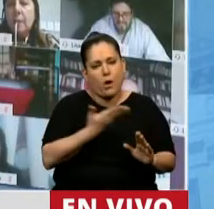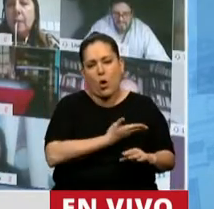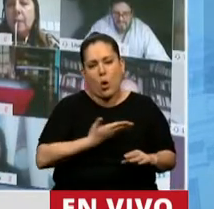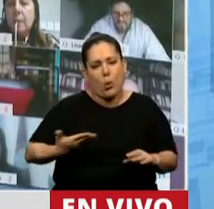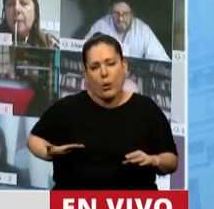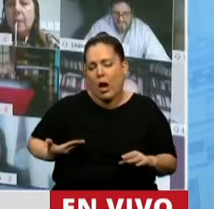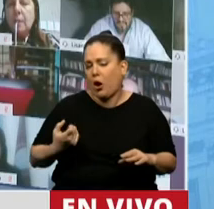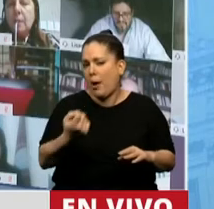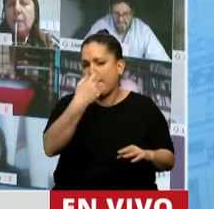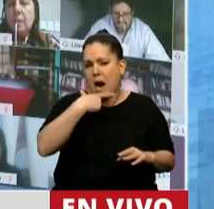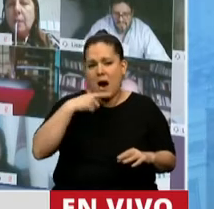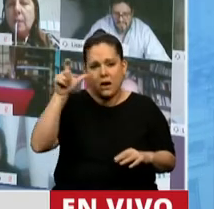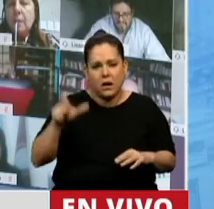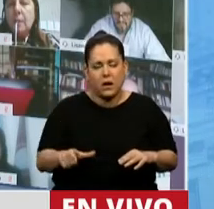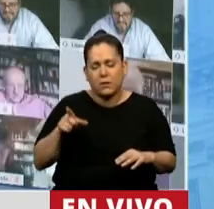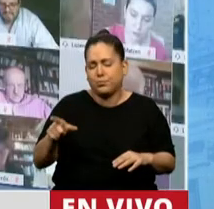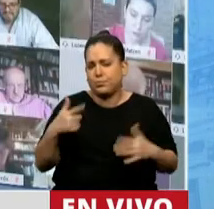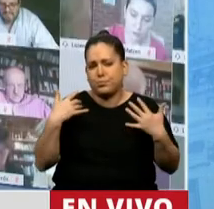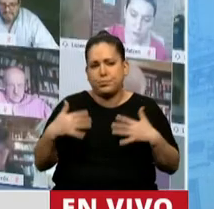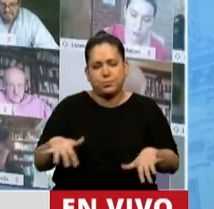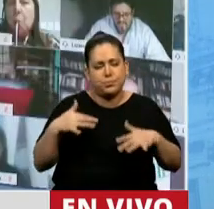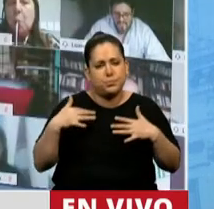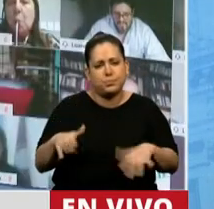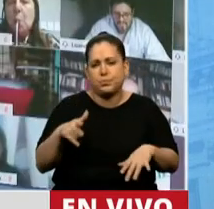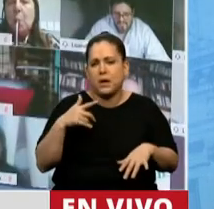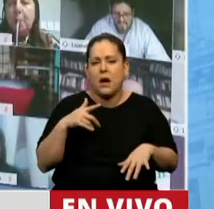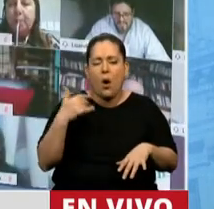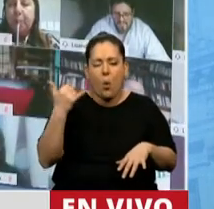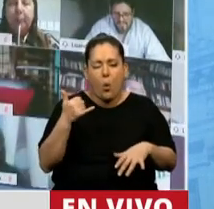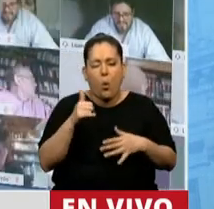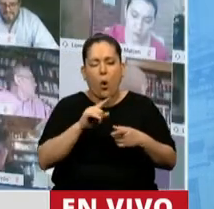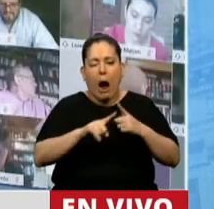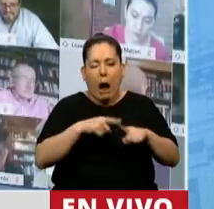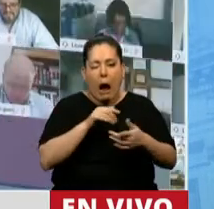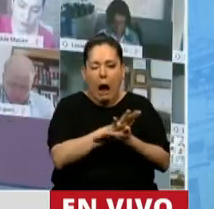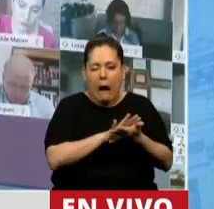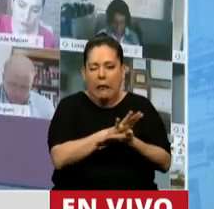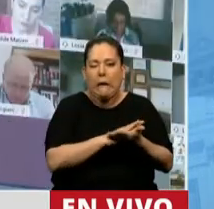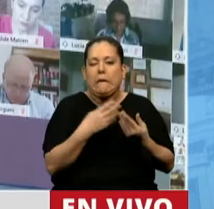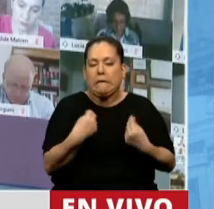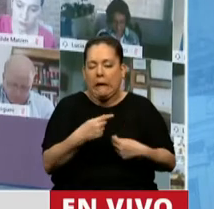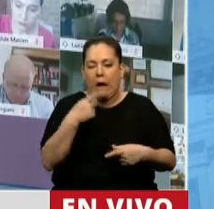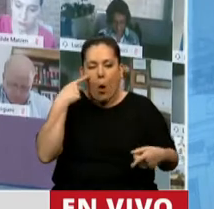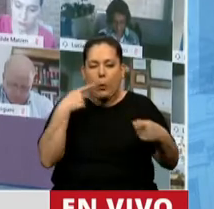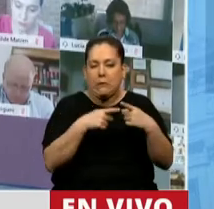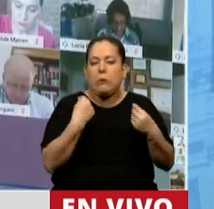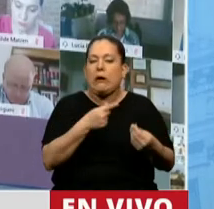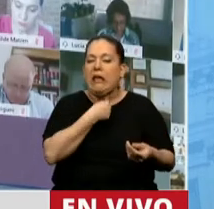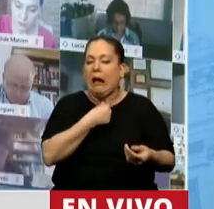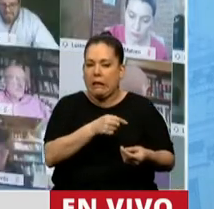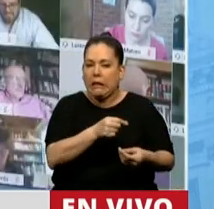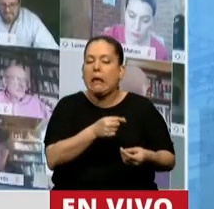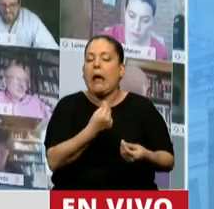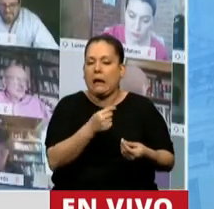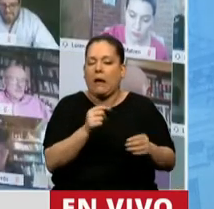de Mauricio Macri, se llevó adelante un modelo que procuró precisamente desmantelar ese rol